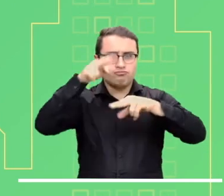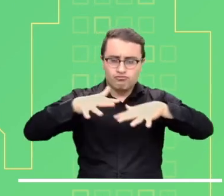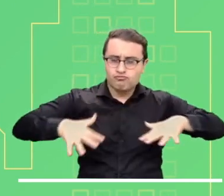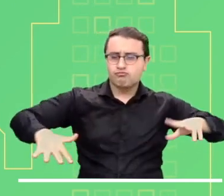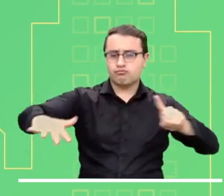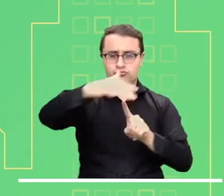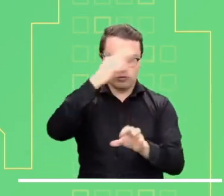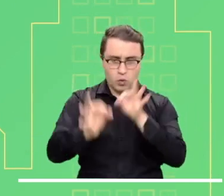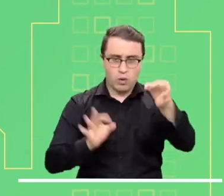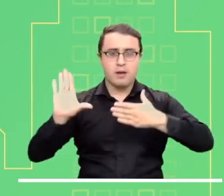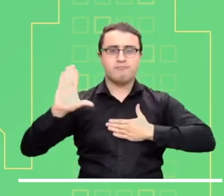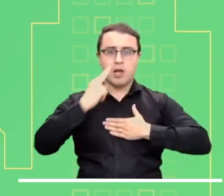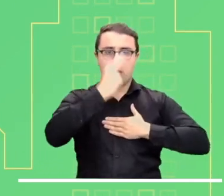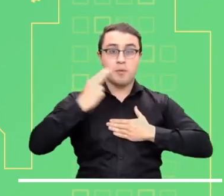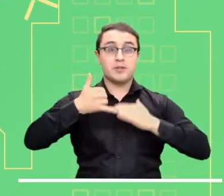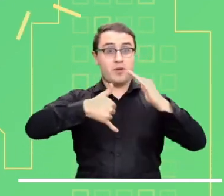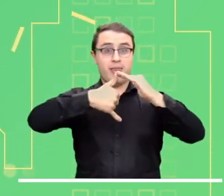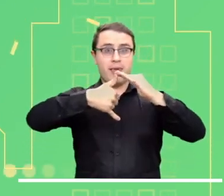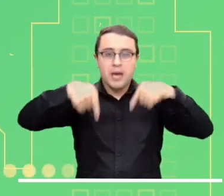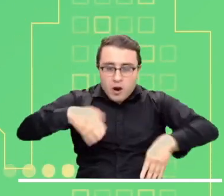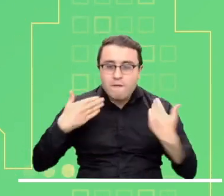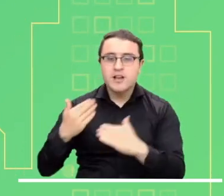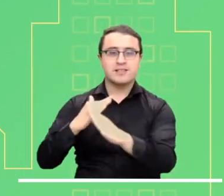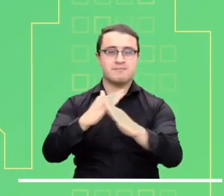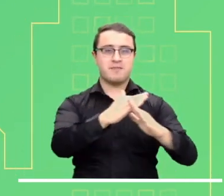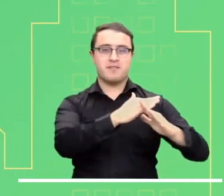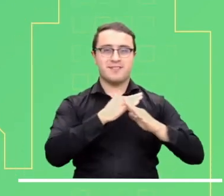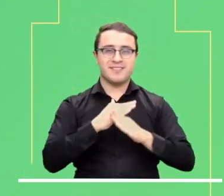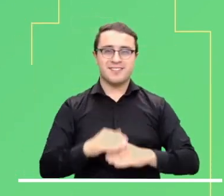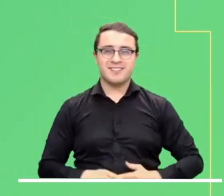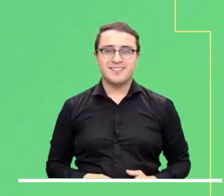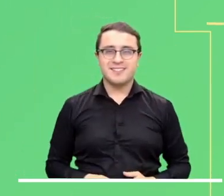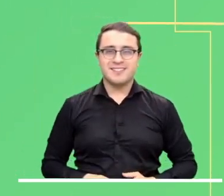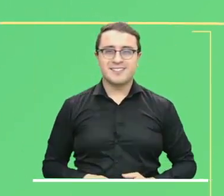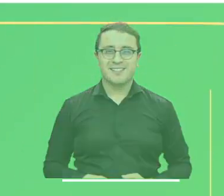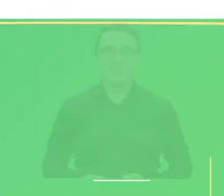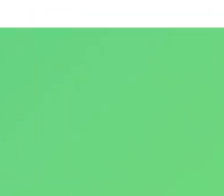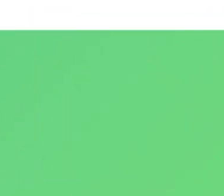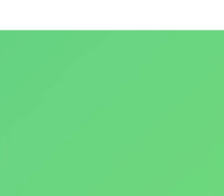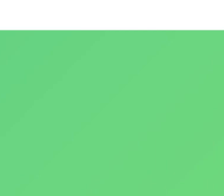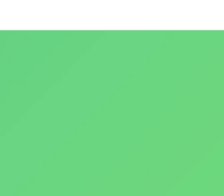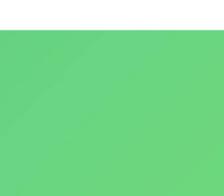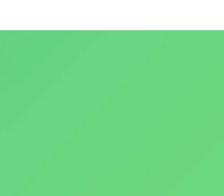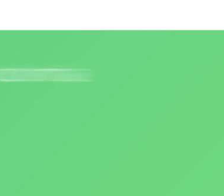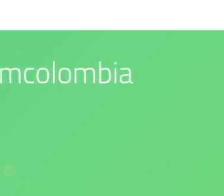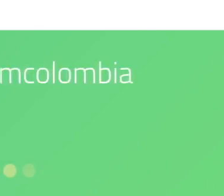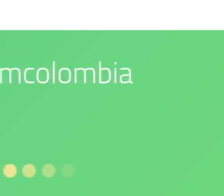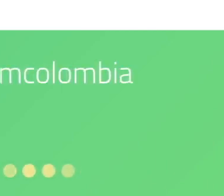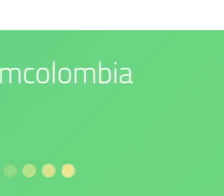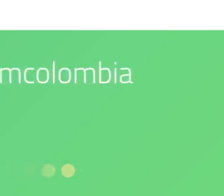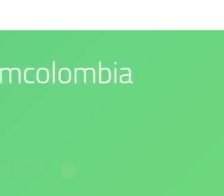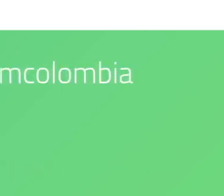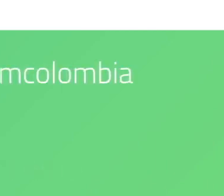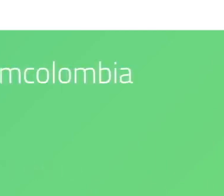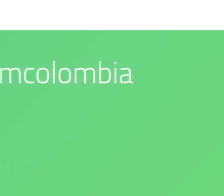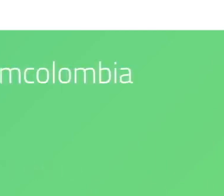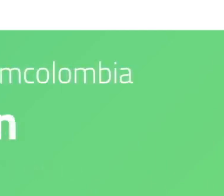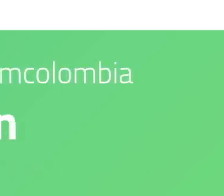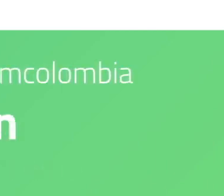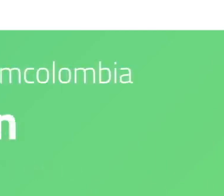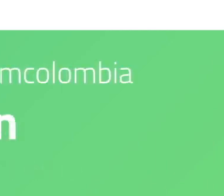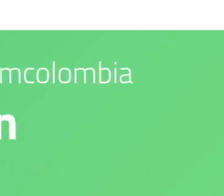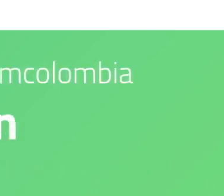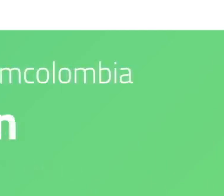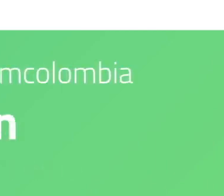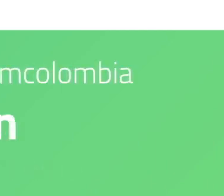Caribe colombiano. Los esperamos en nuestras redes sociales. Nuestro compromiso es con el medio ambiente. IDEAM